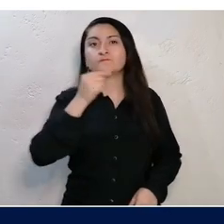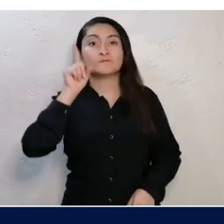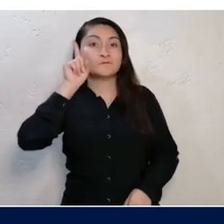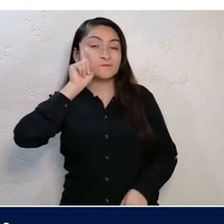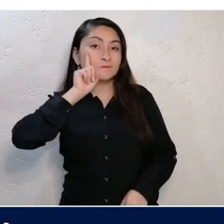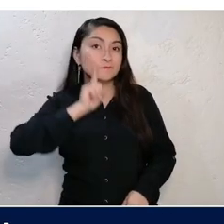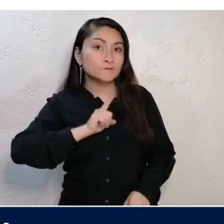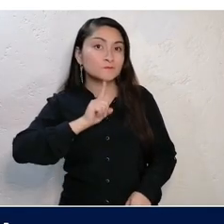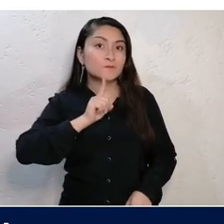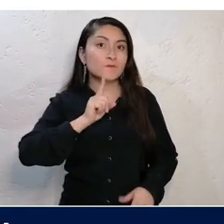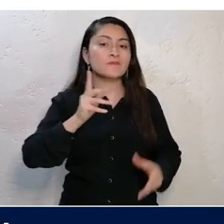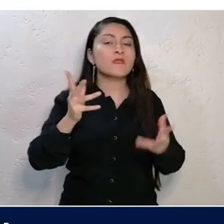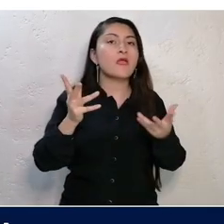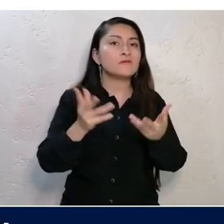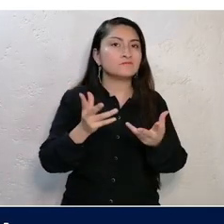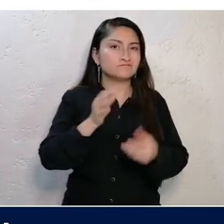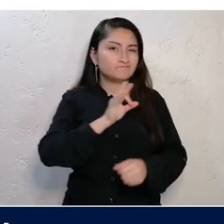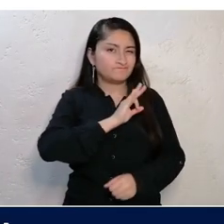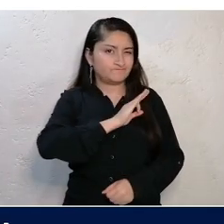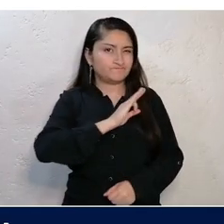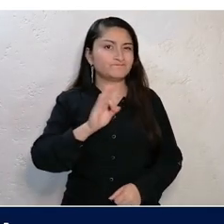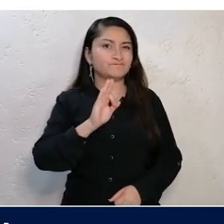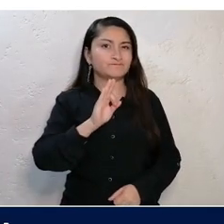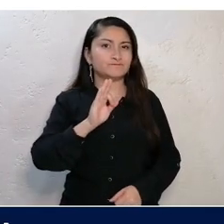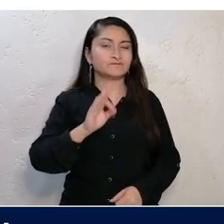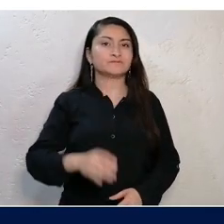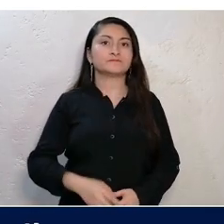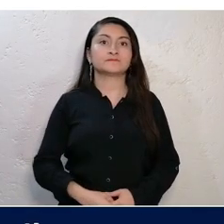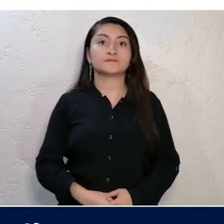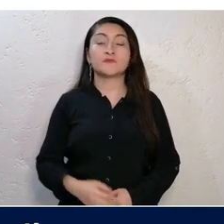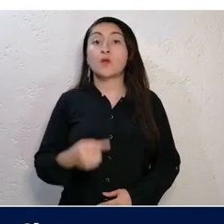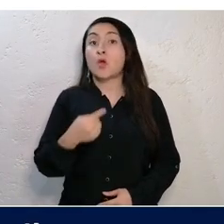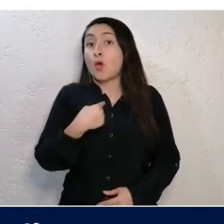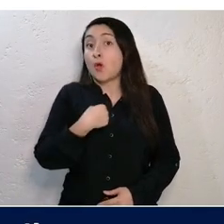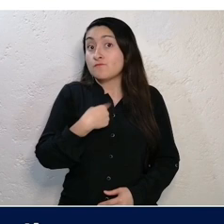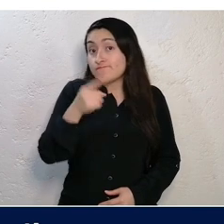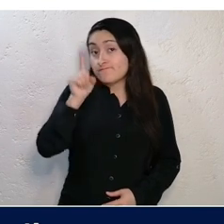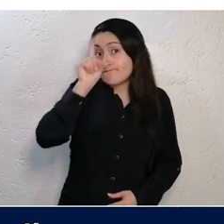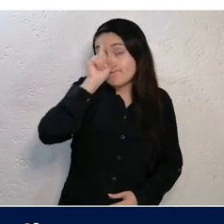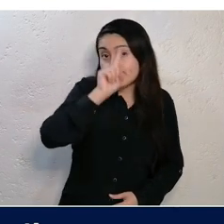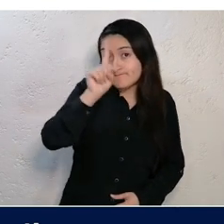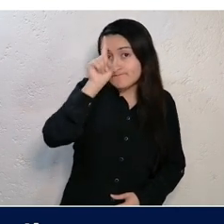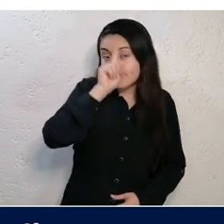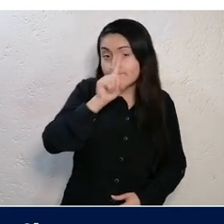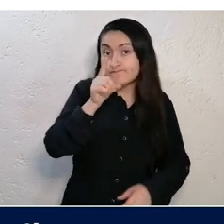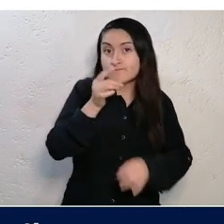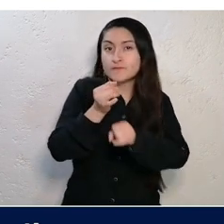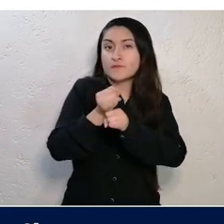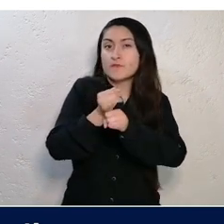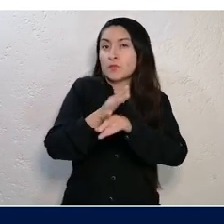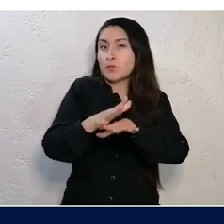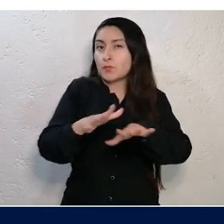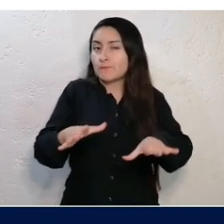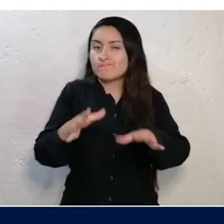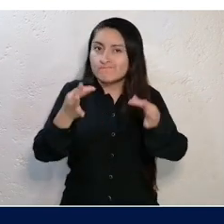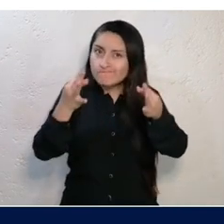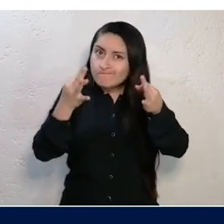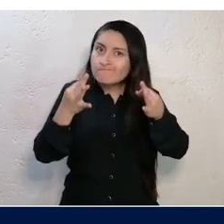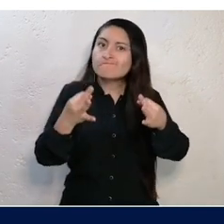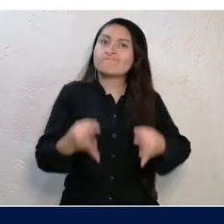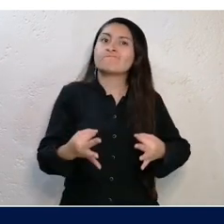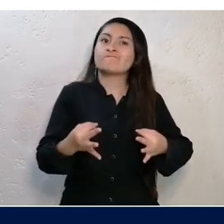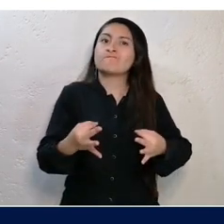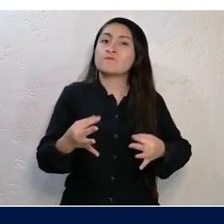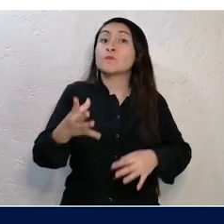por lo tanto, de la enorme diversidad de esta disciplina y las múltiples actividades que pueden realizar los